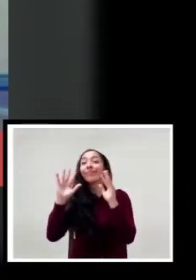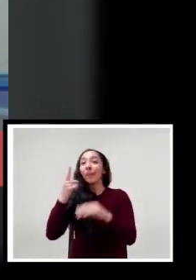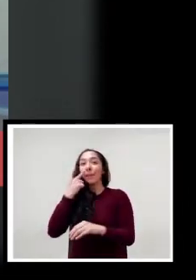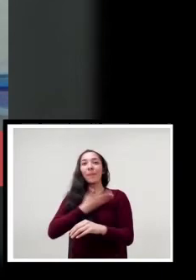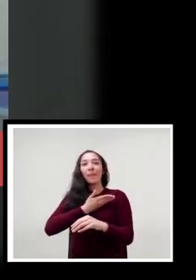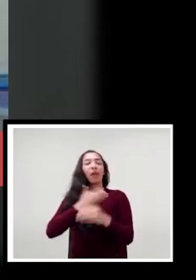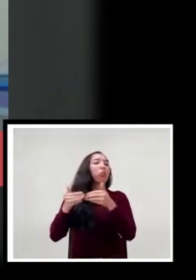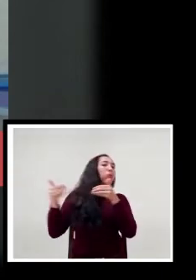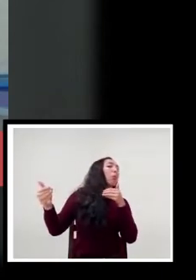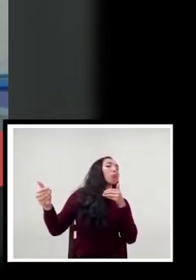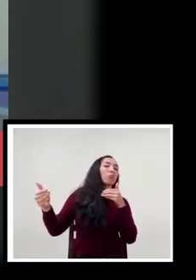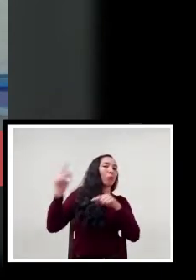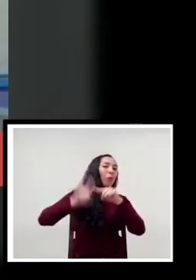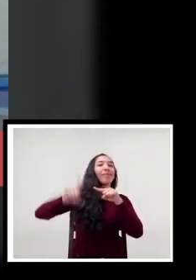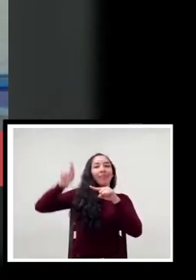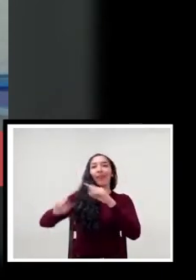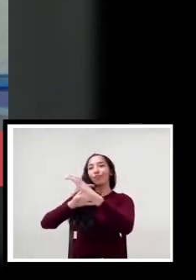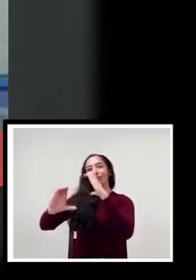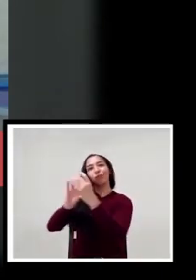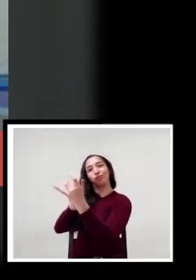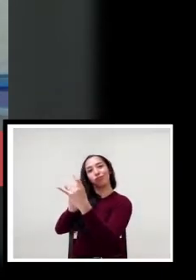WhatsApp con los padres de familia